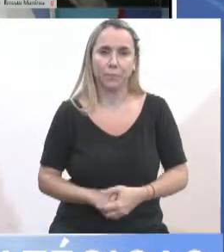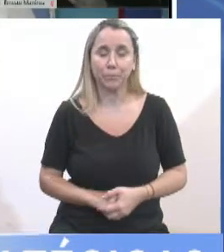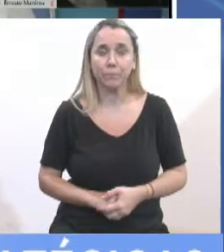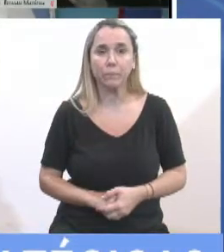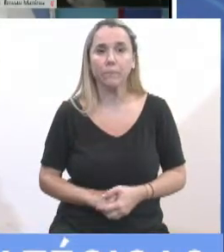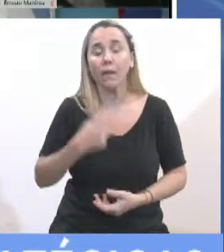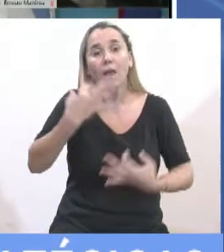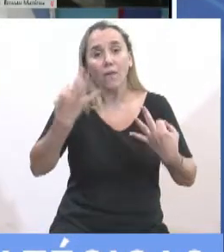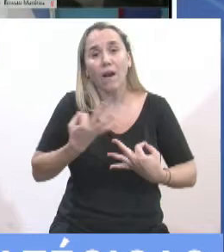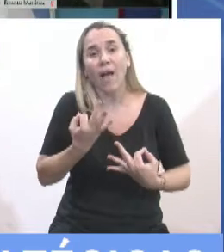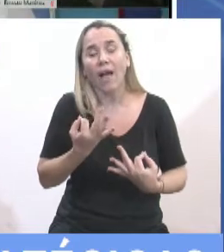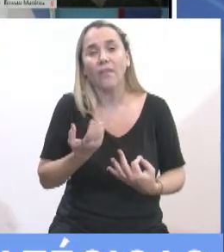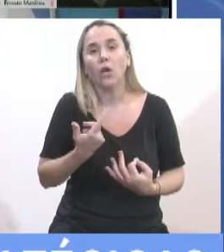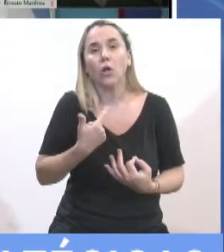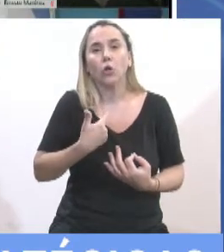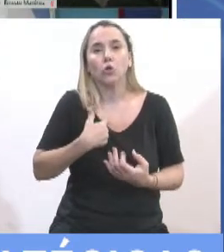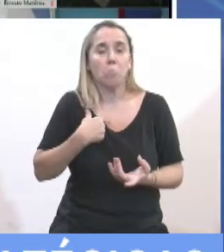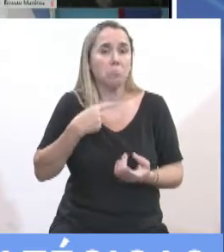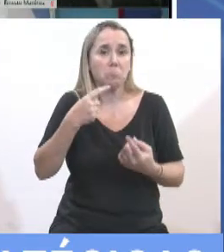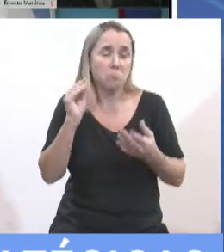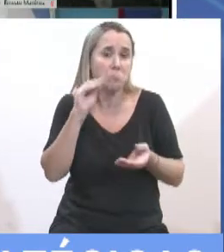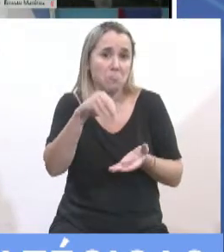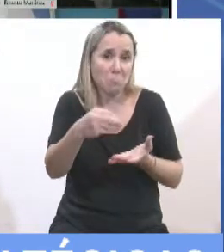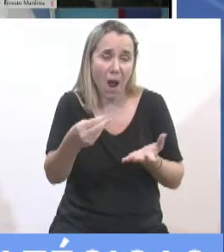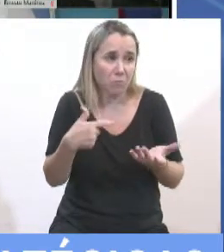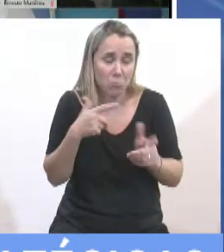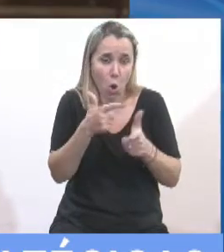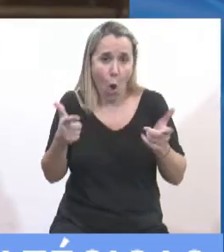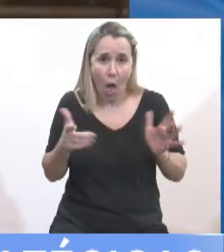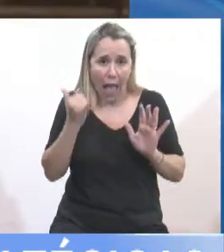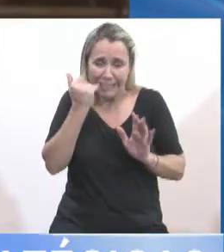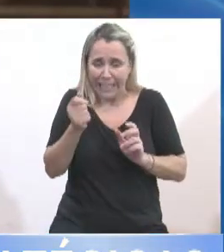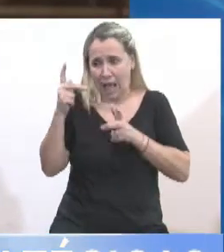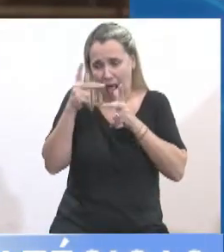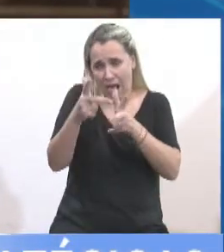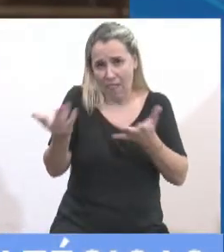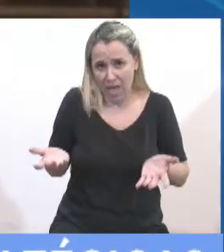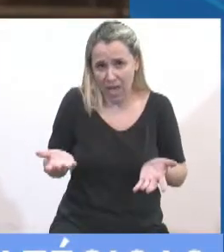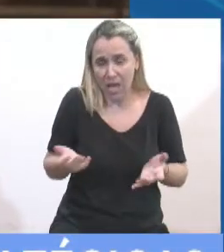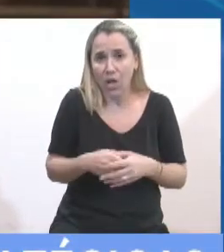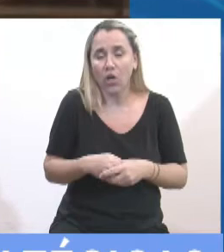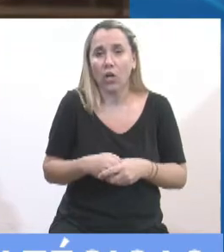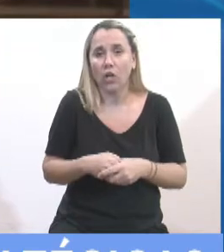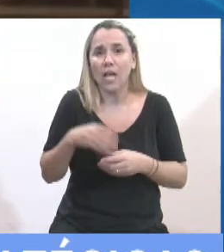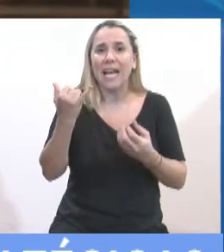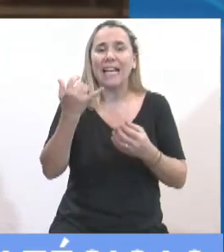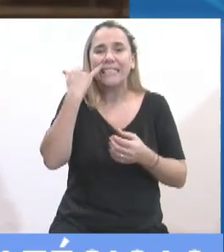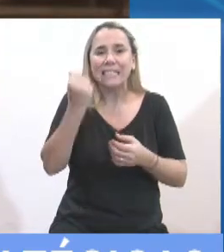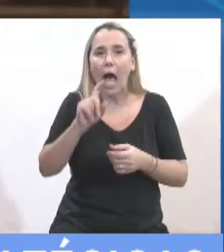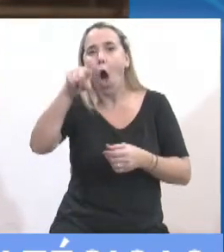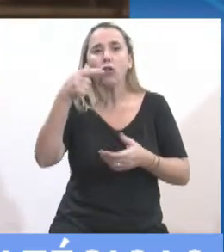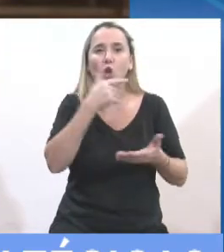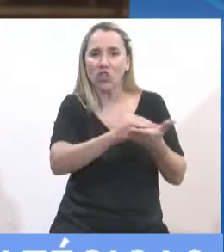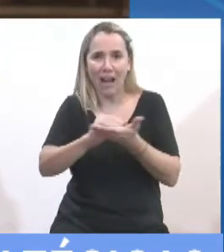Realmente, no tengo muchos comentarios para agregar a lo que ya se dijo durante, ya se han dicho durante las